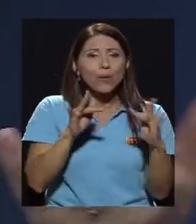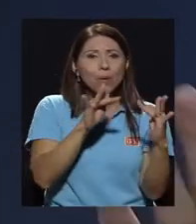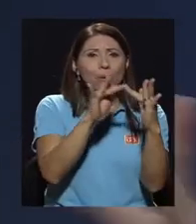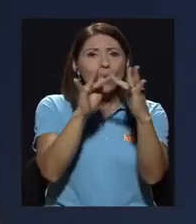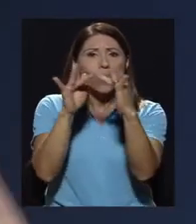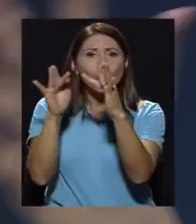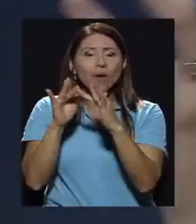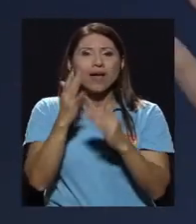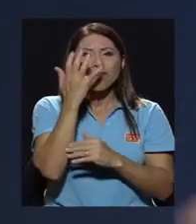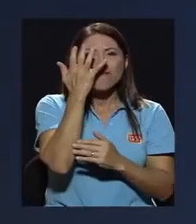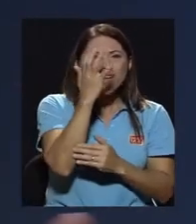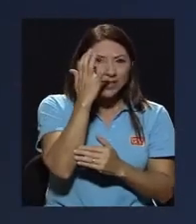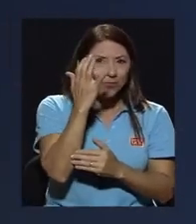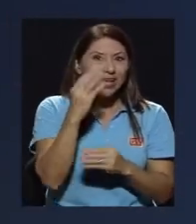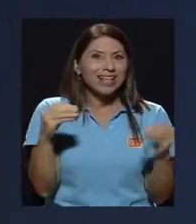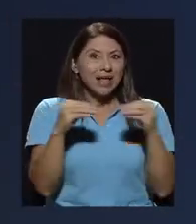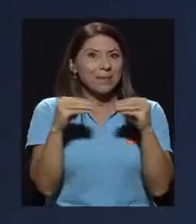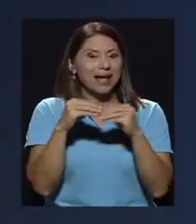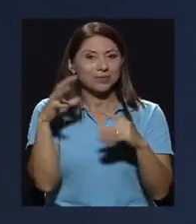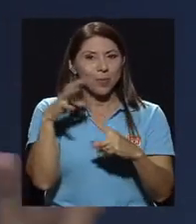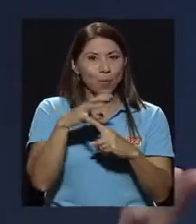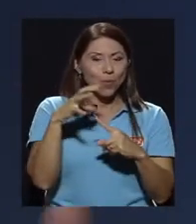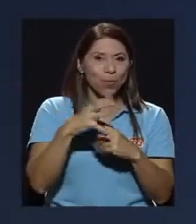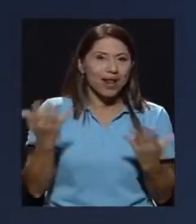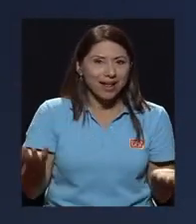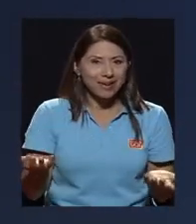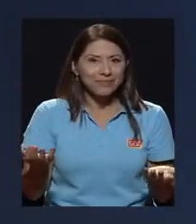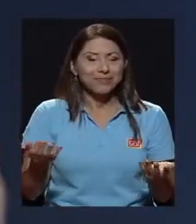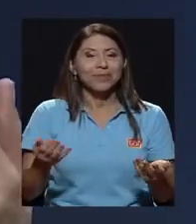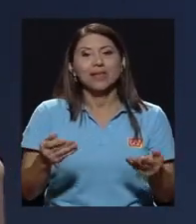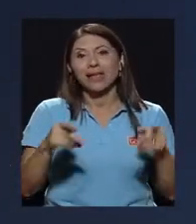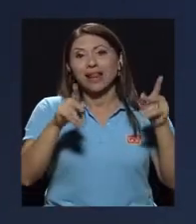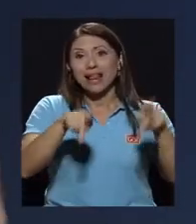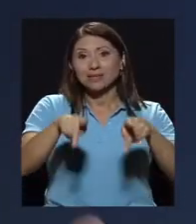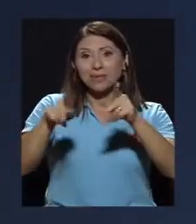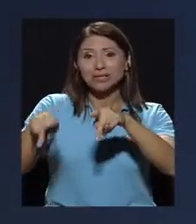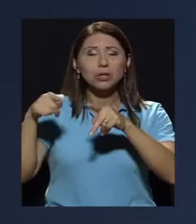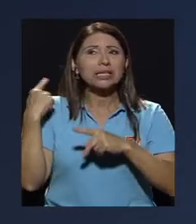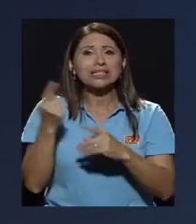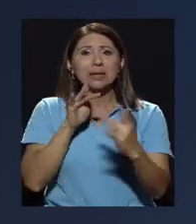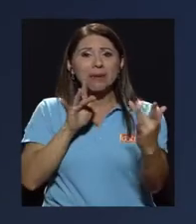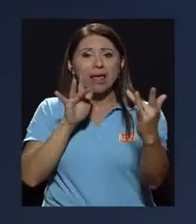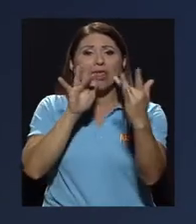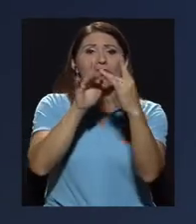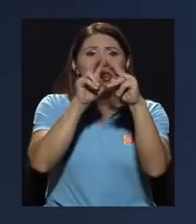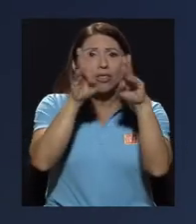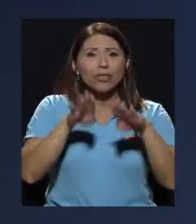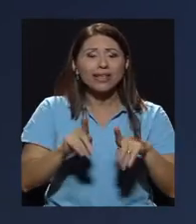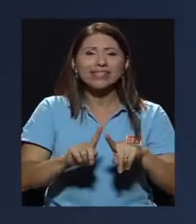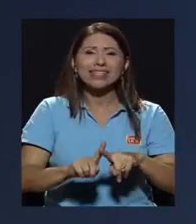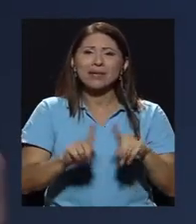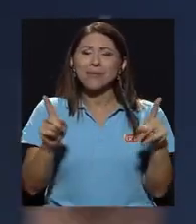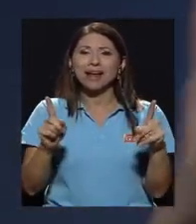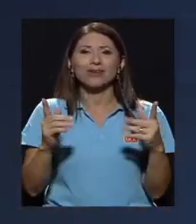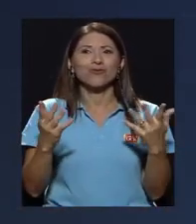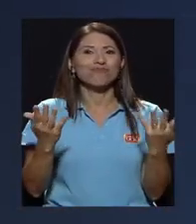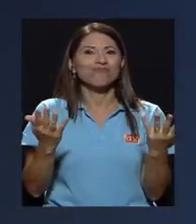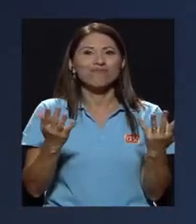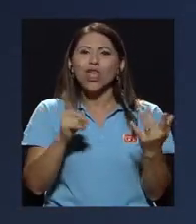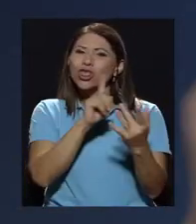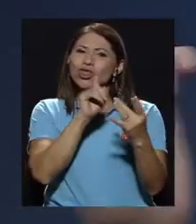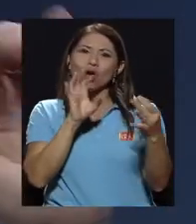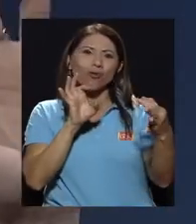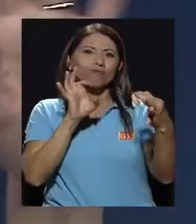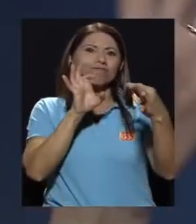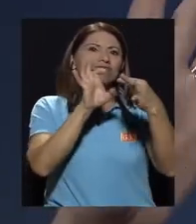vamos, Facebook, la red social más popular, las personas bien conectadas, sin embargo, hay un desligue completo